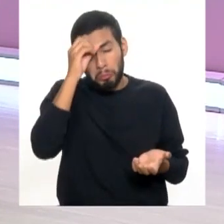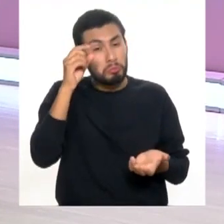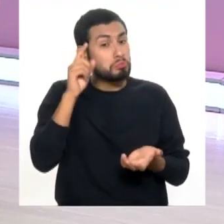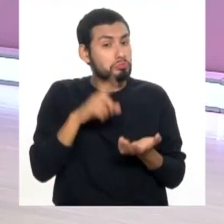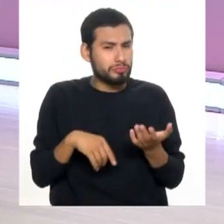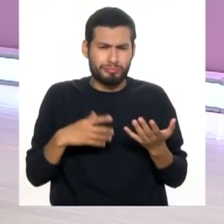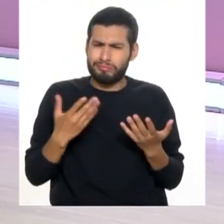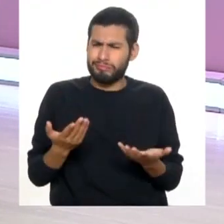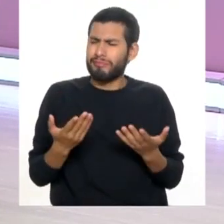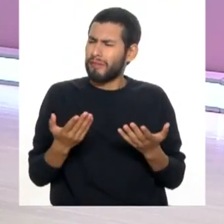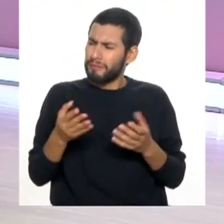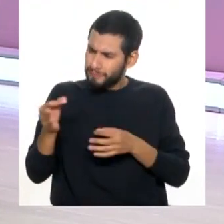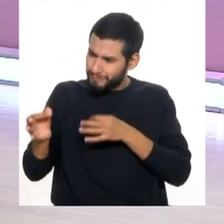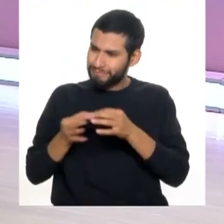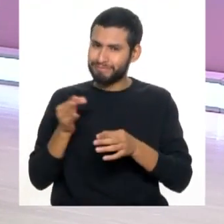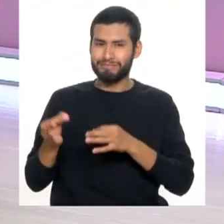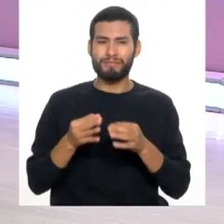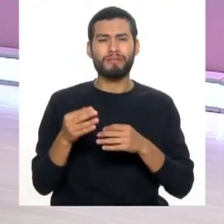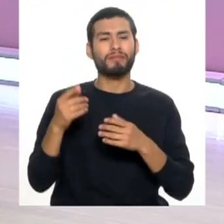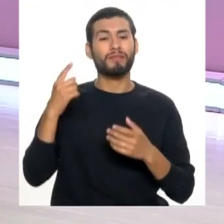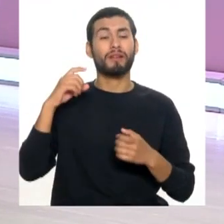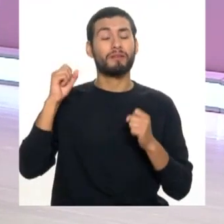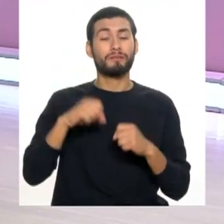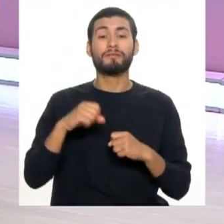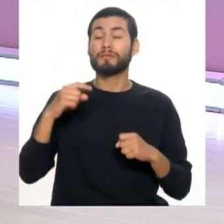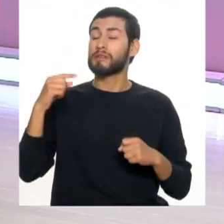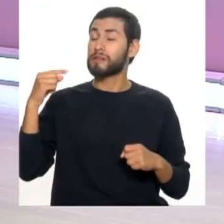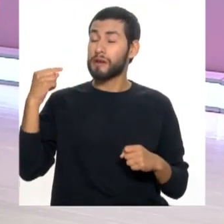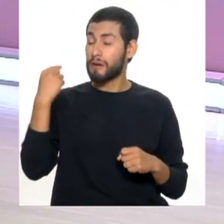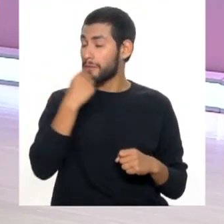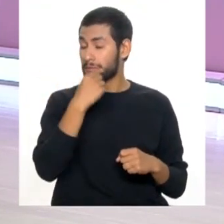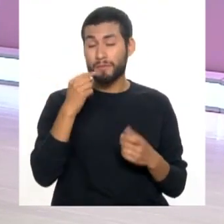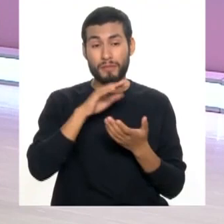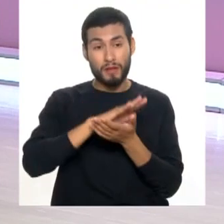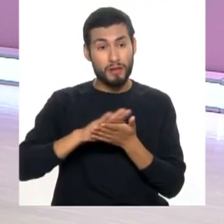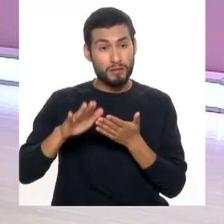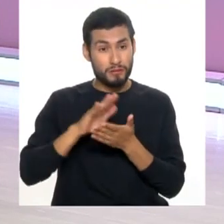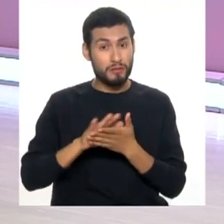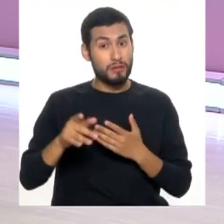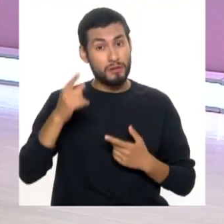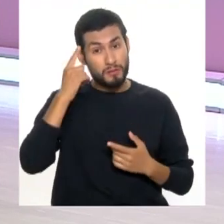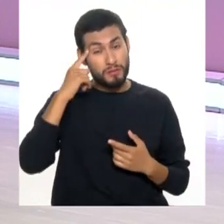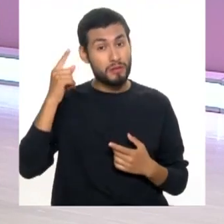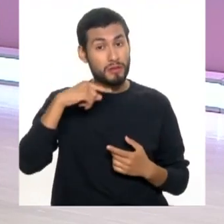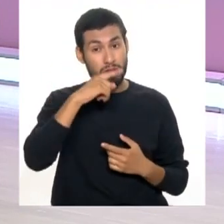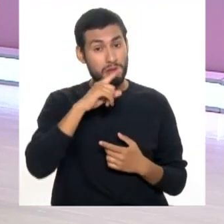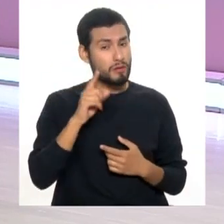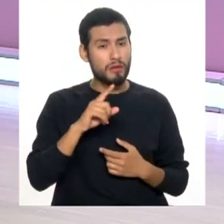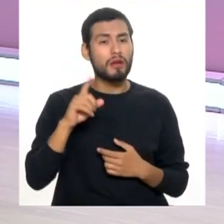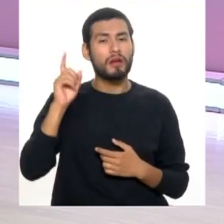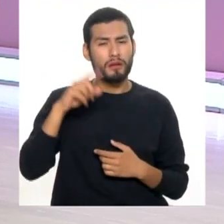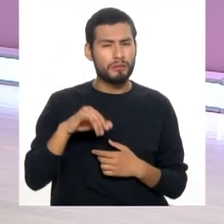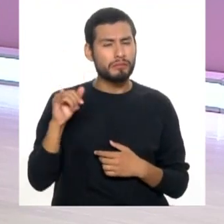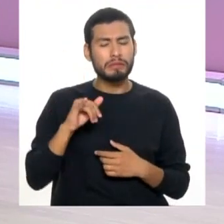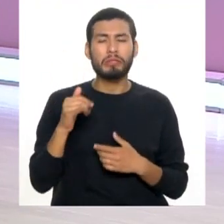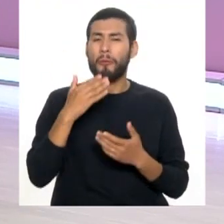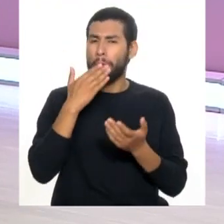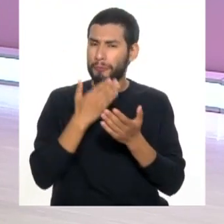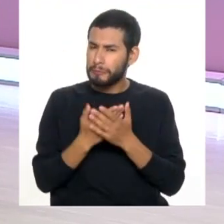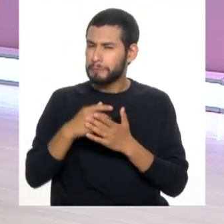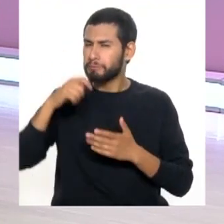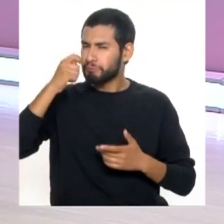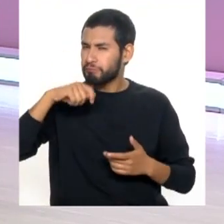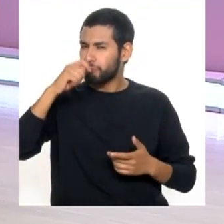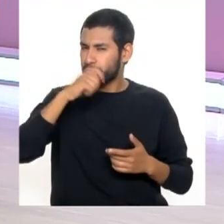sirve. Así que, doctor, por favor, explíquenos que para la higiene dental no solamente es el cepillo, sino hay que hacer una técnica adecuada y que